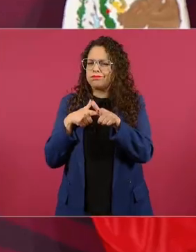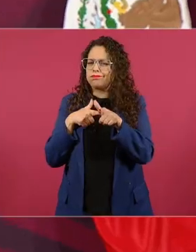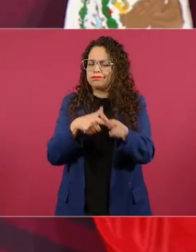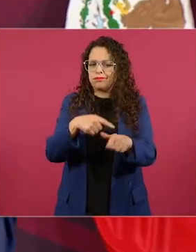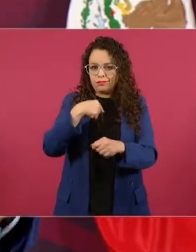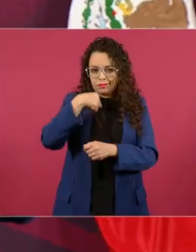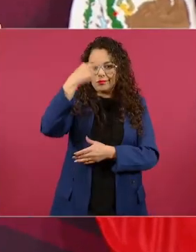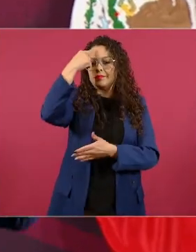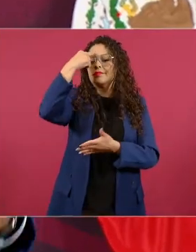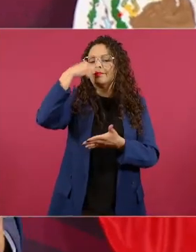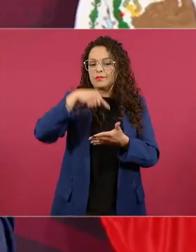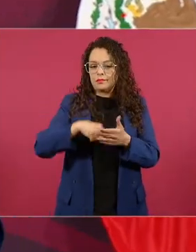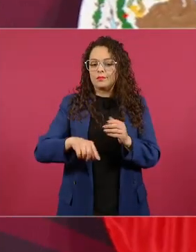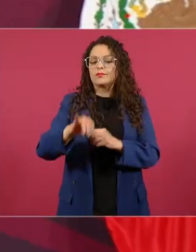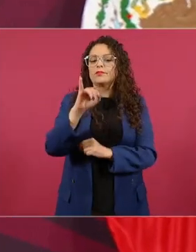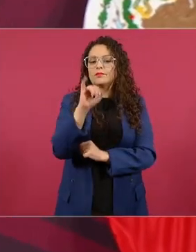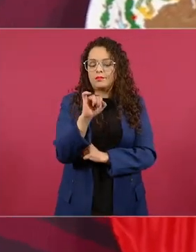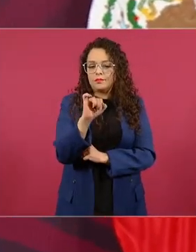va a ser muy difícil